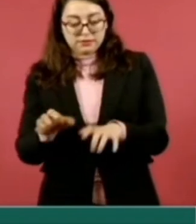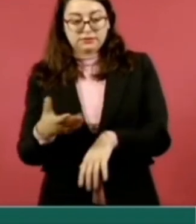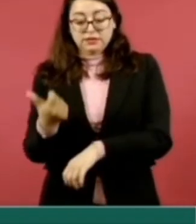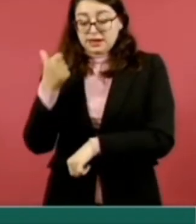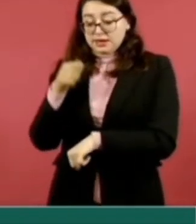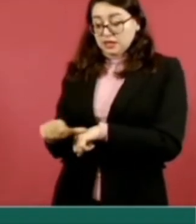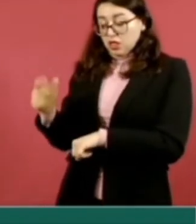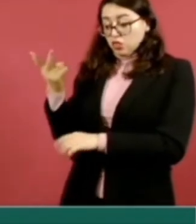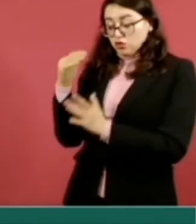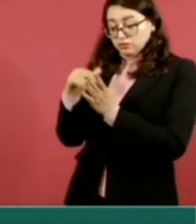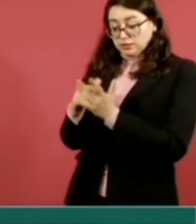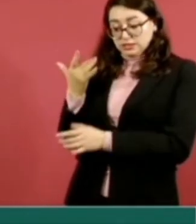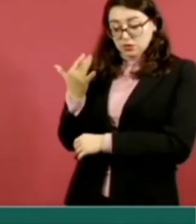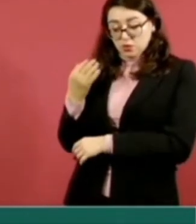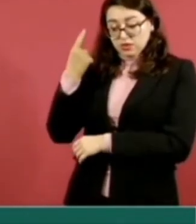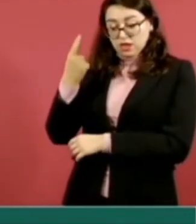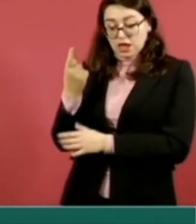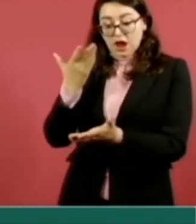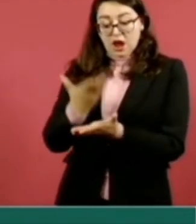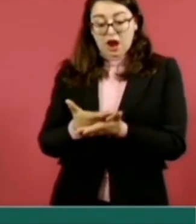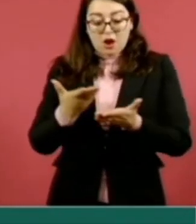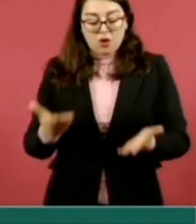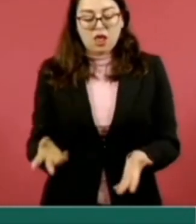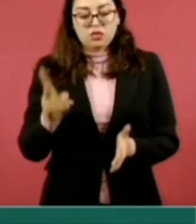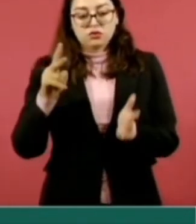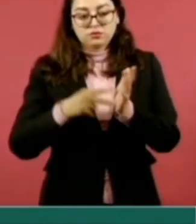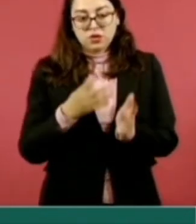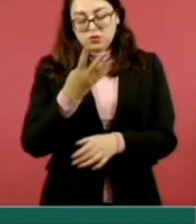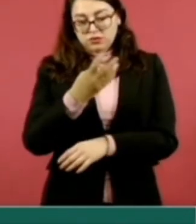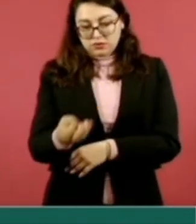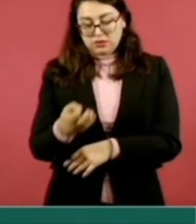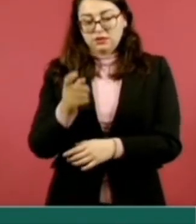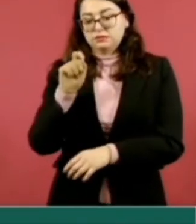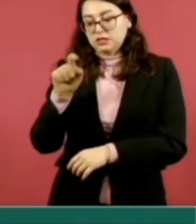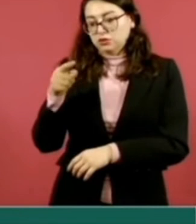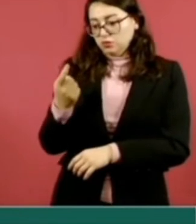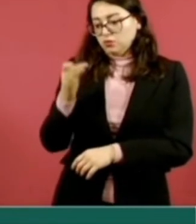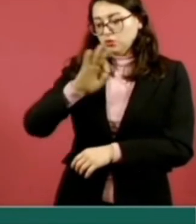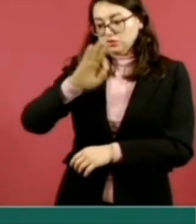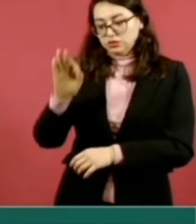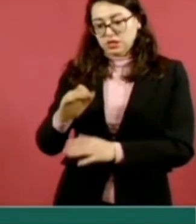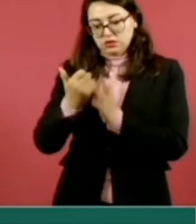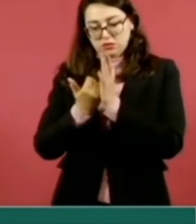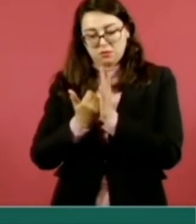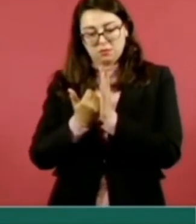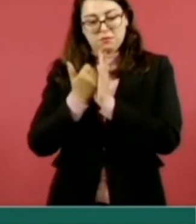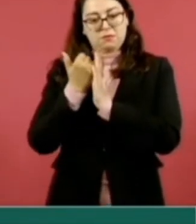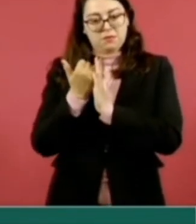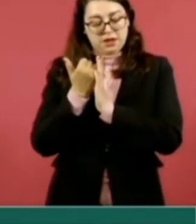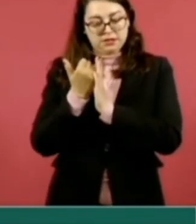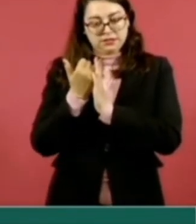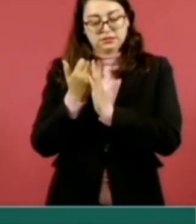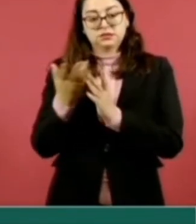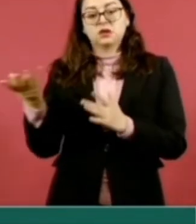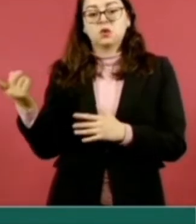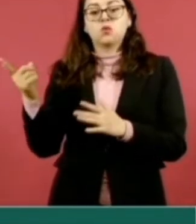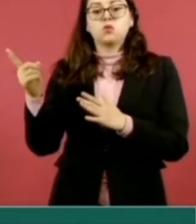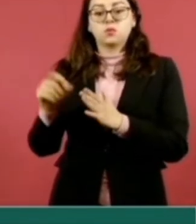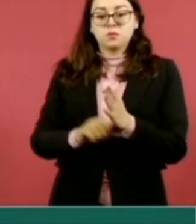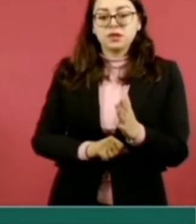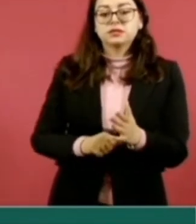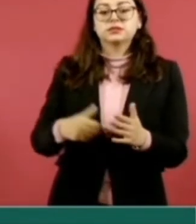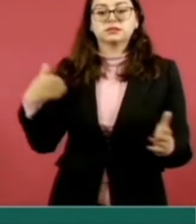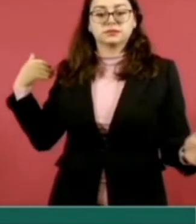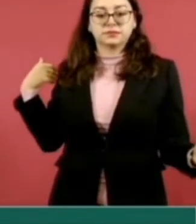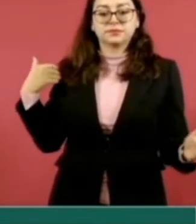2 mil 51 a 2 mil 482 cirugías, es decir, un crecimiento del 21 por ciento en el número de cirugías que se hacen en un mes en